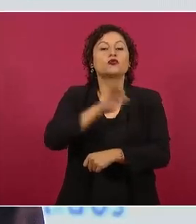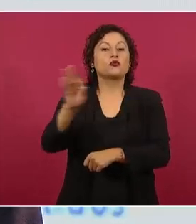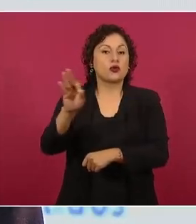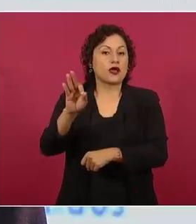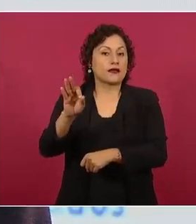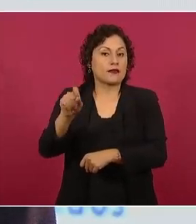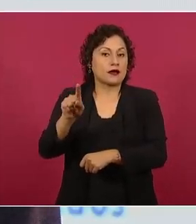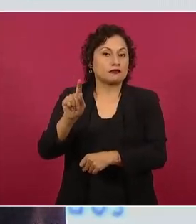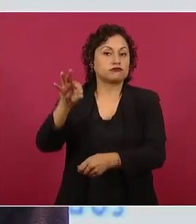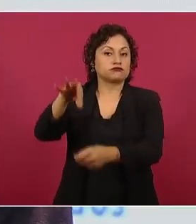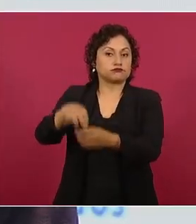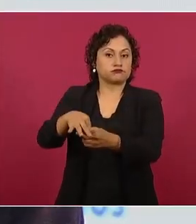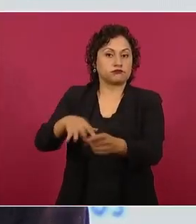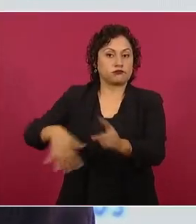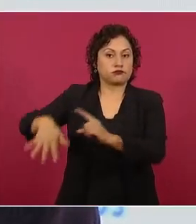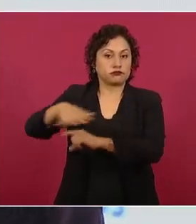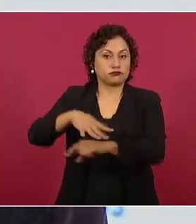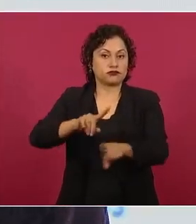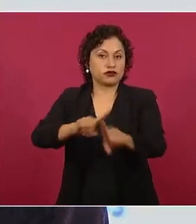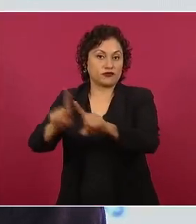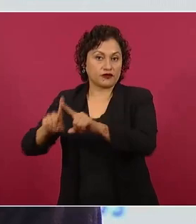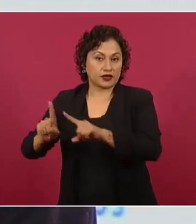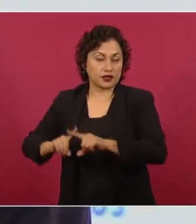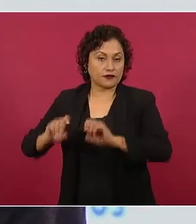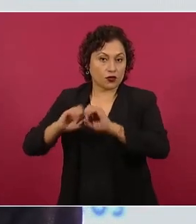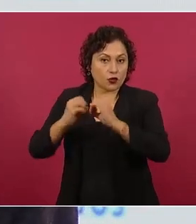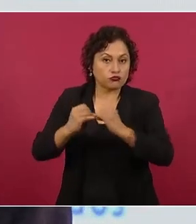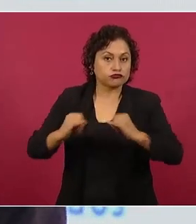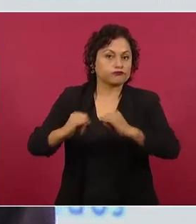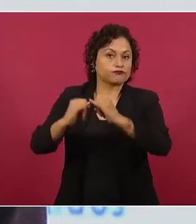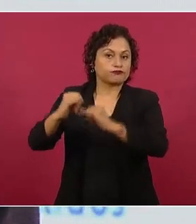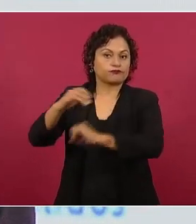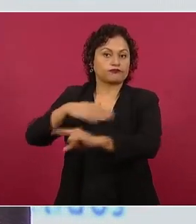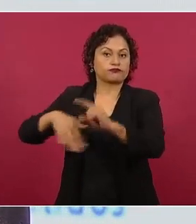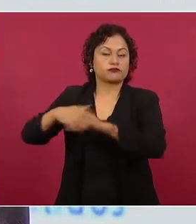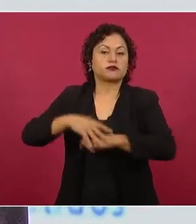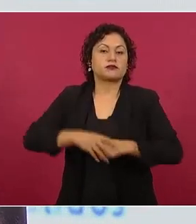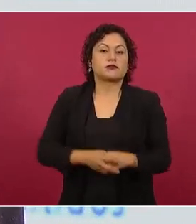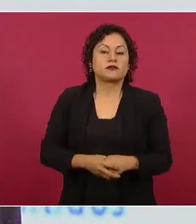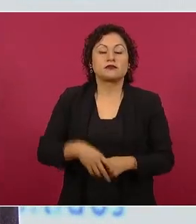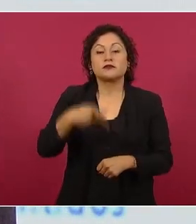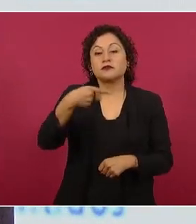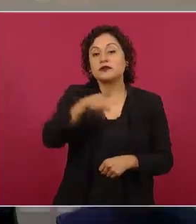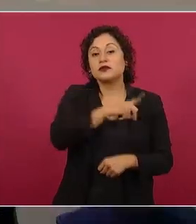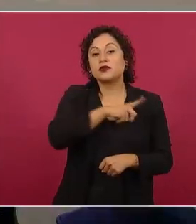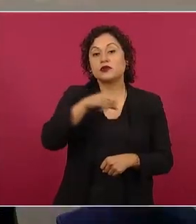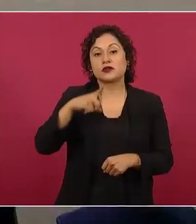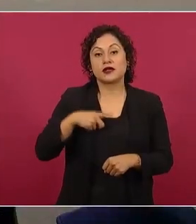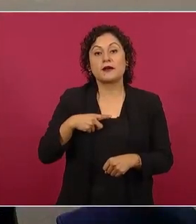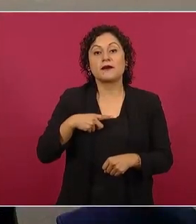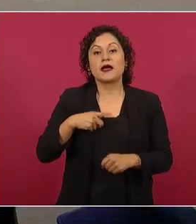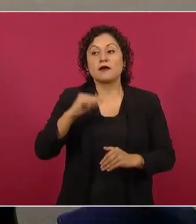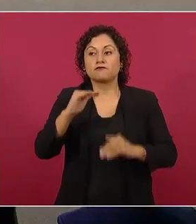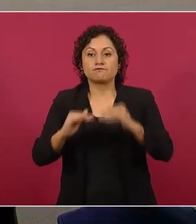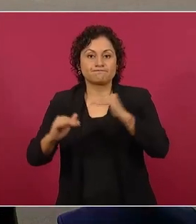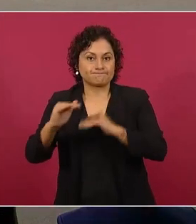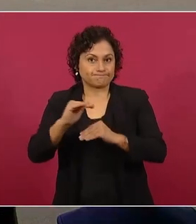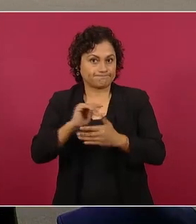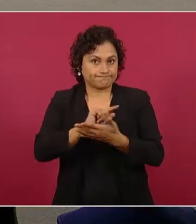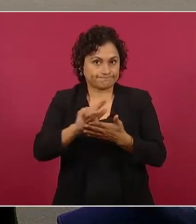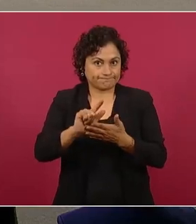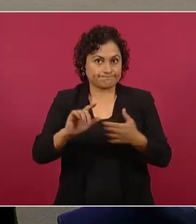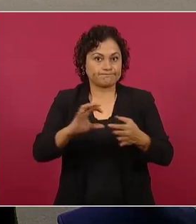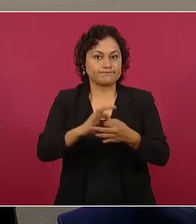del poder público a través de una proporcionalidad pura. Uno de los mayores